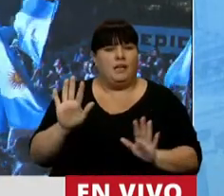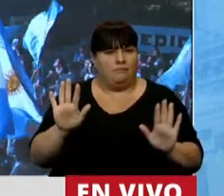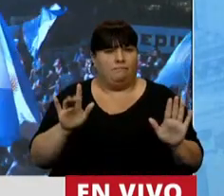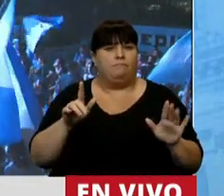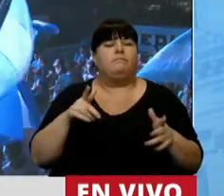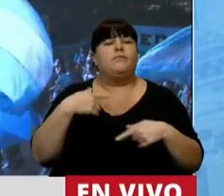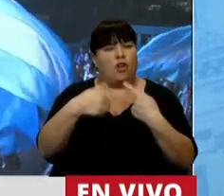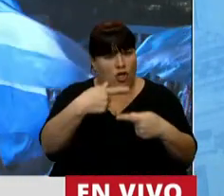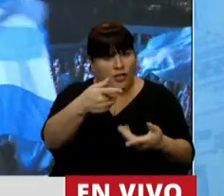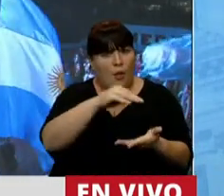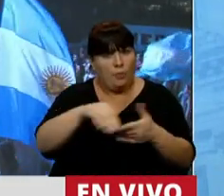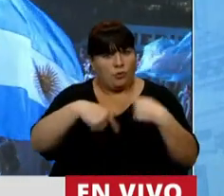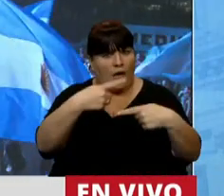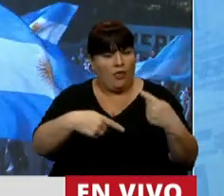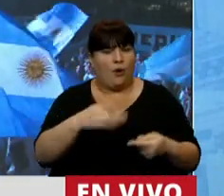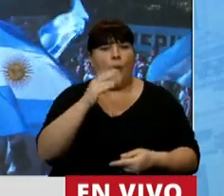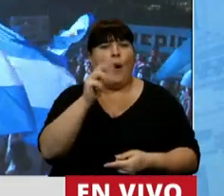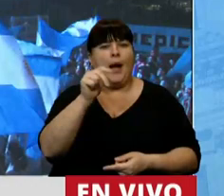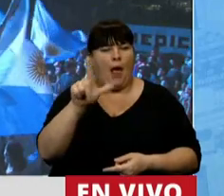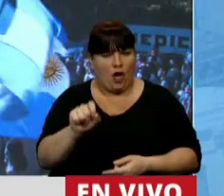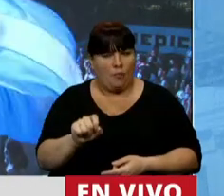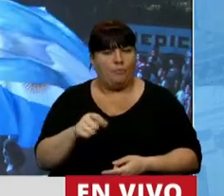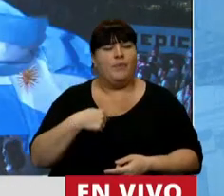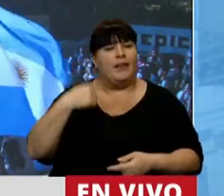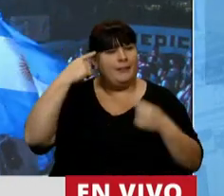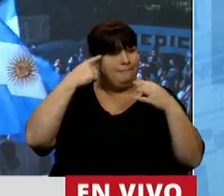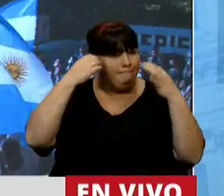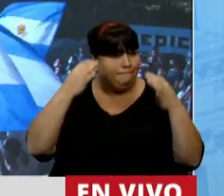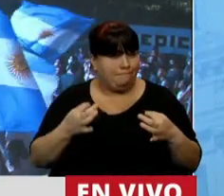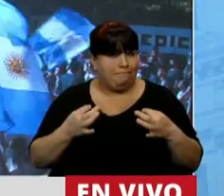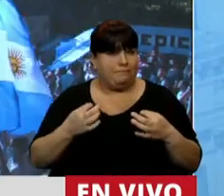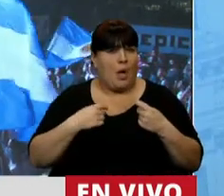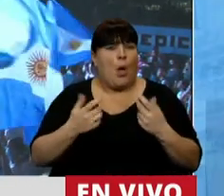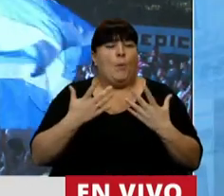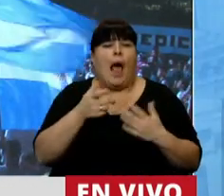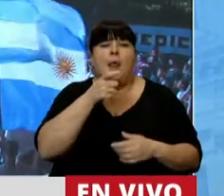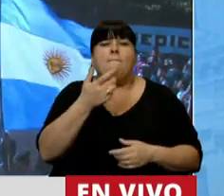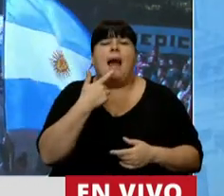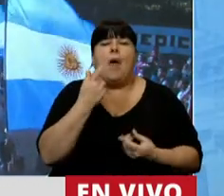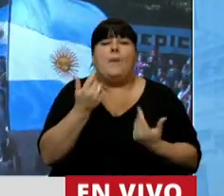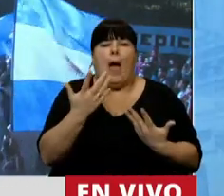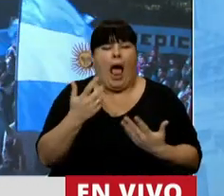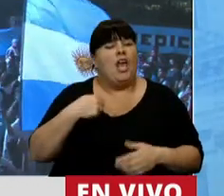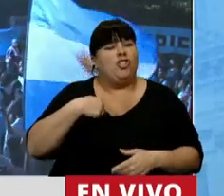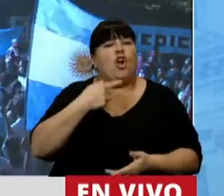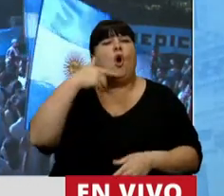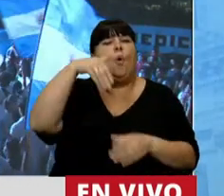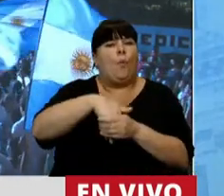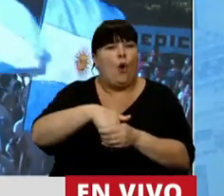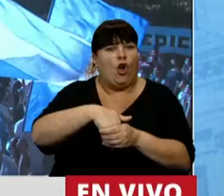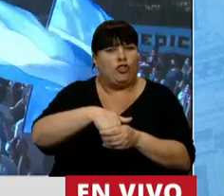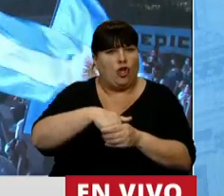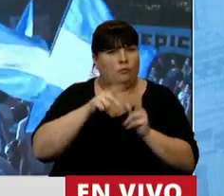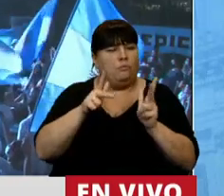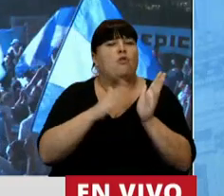y el valor de la palabra, quiero argumentar mi voto, señor